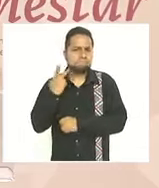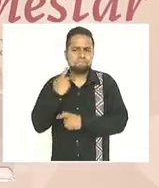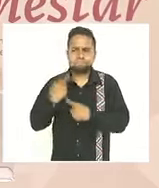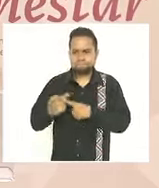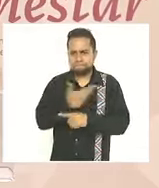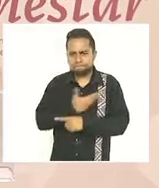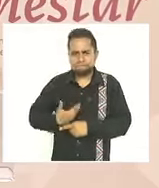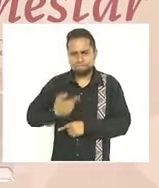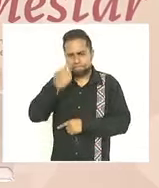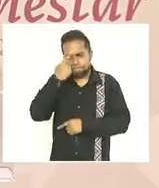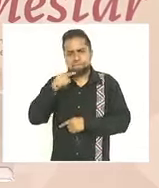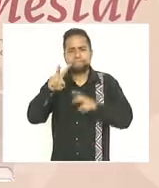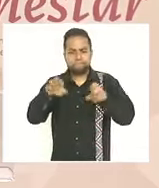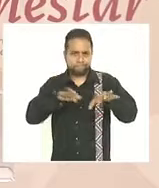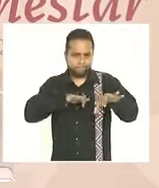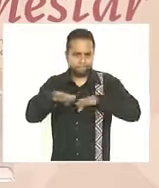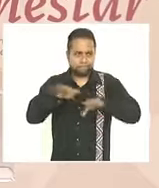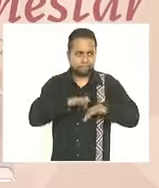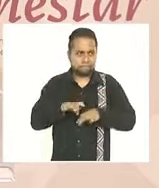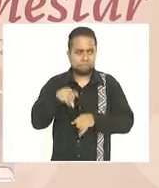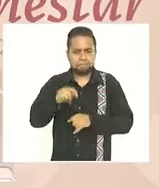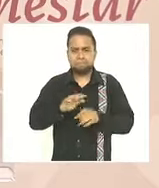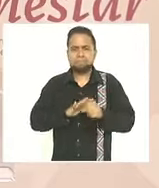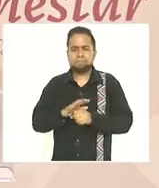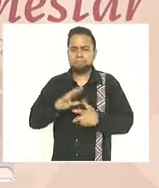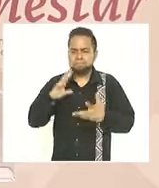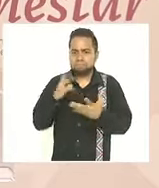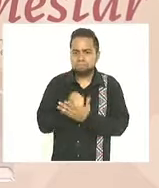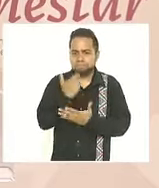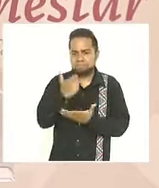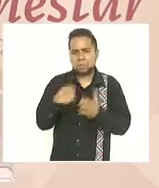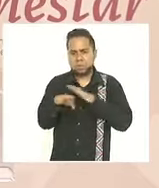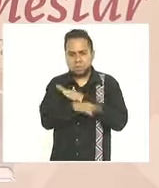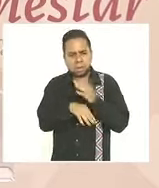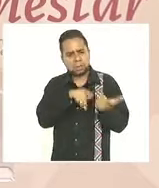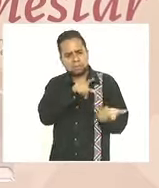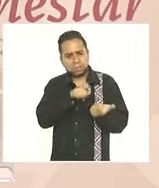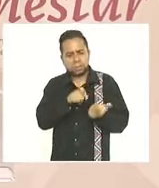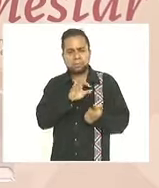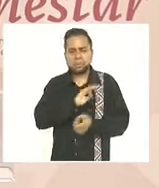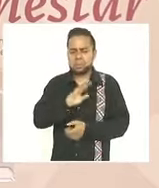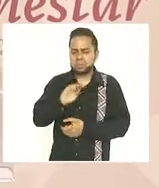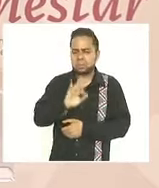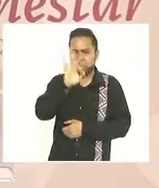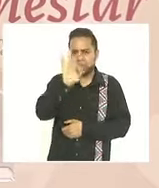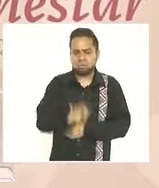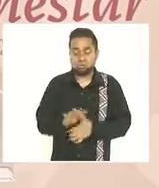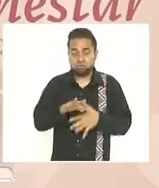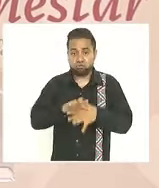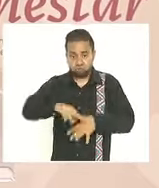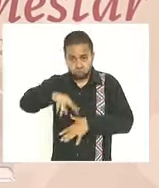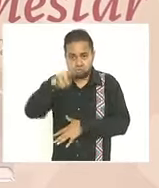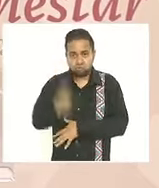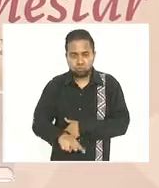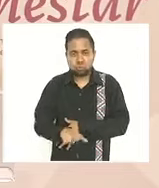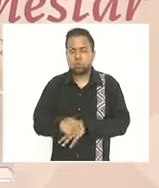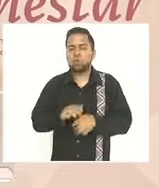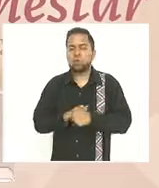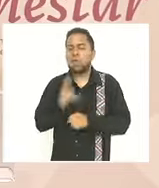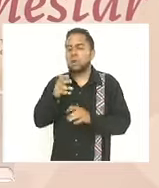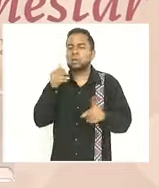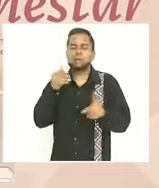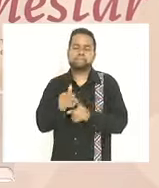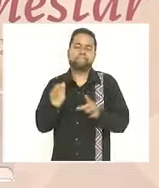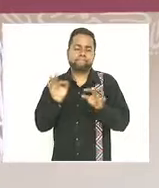en materia laboral donde la recuperación del salario mínimo en 90% en términos reales ha sido uno de los